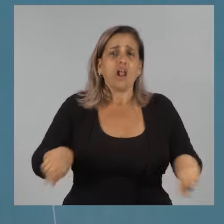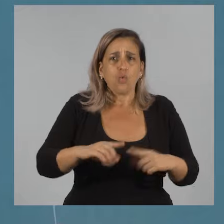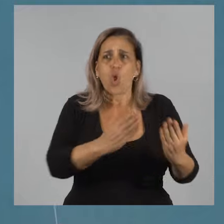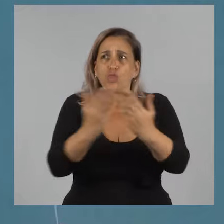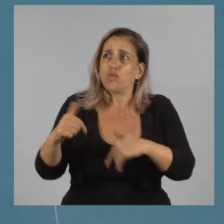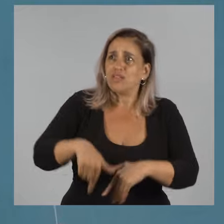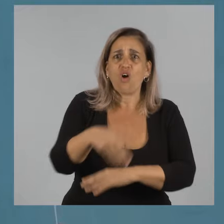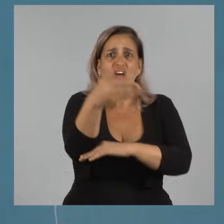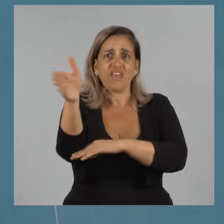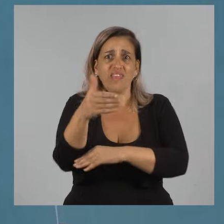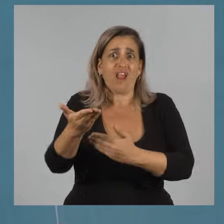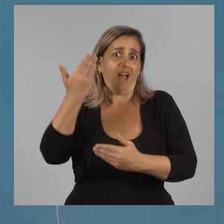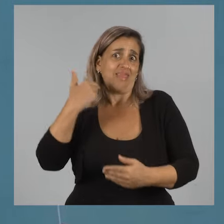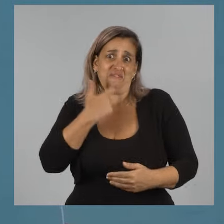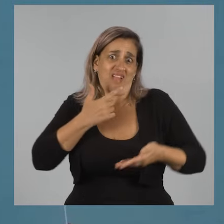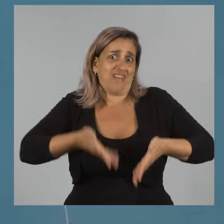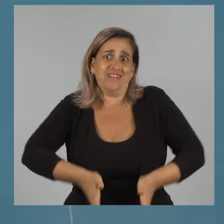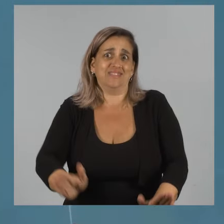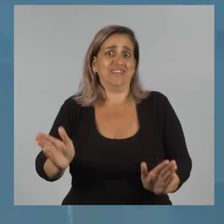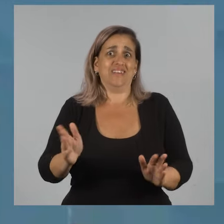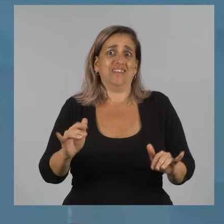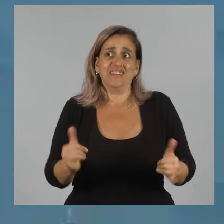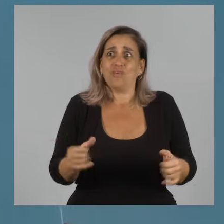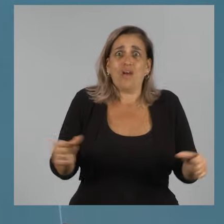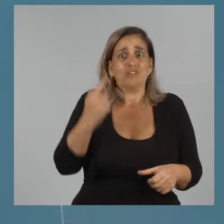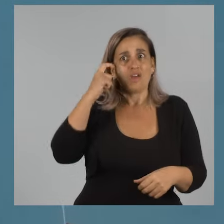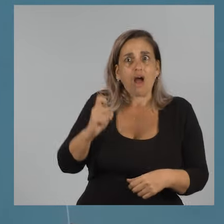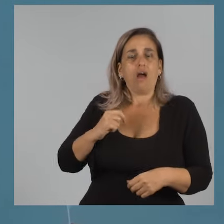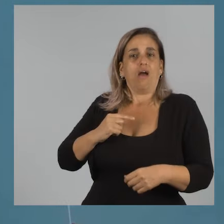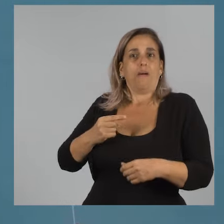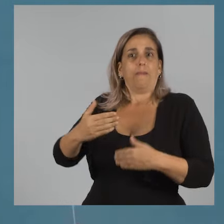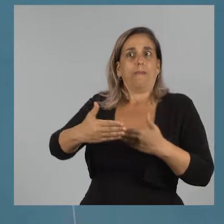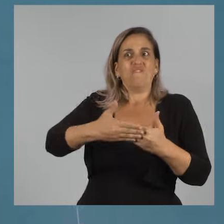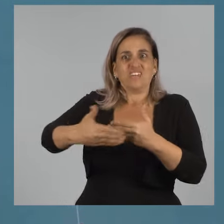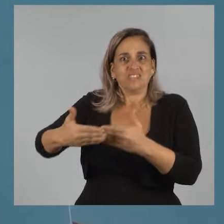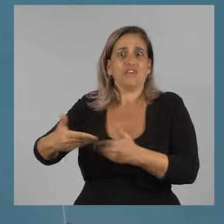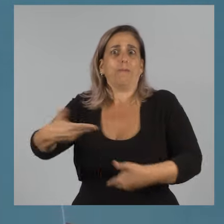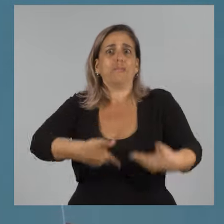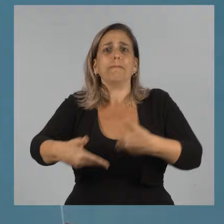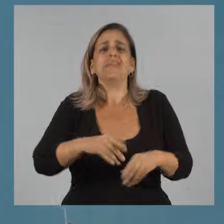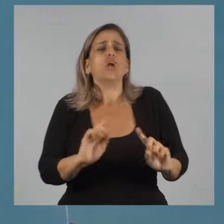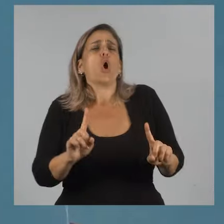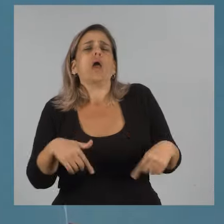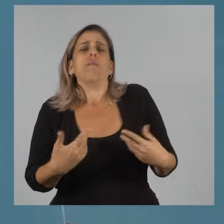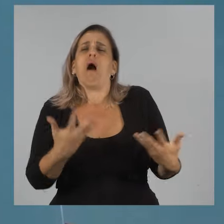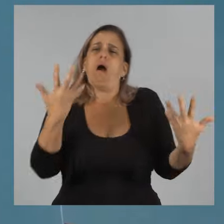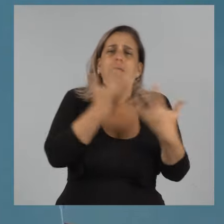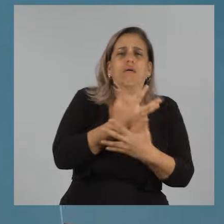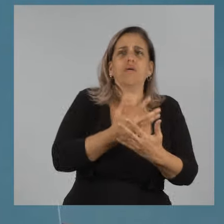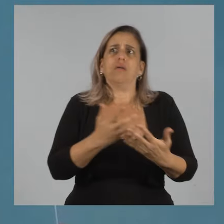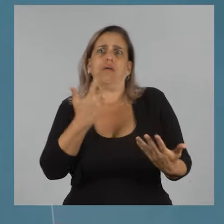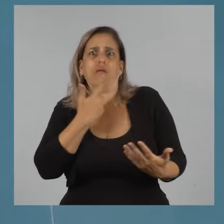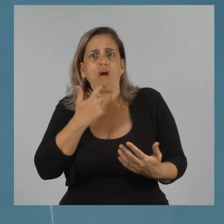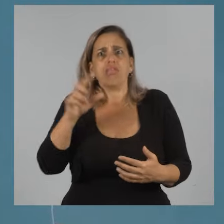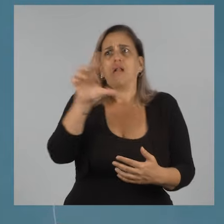Algunos gurises que están hoy adamanderados no habían nacido cuando surgió ese reclamo. Y no es que le esté tratando de dar dramatismo